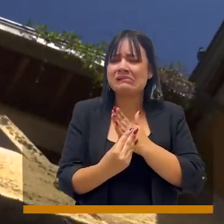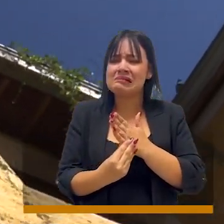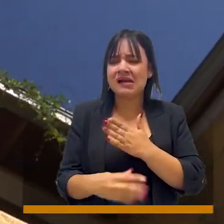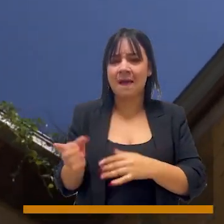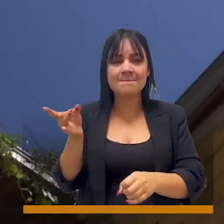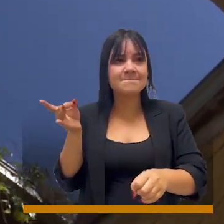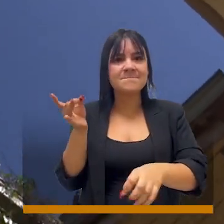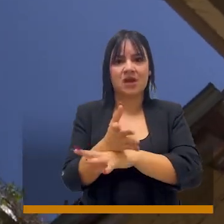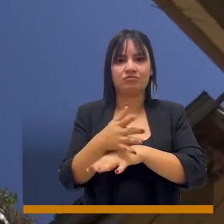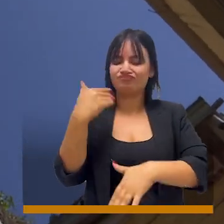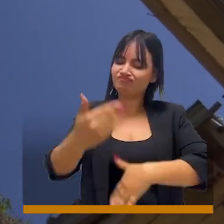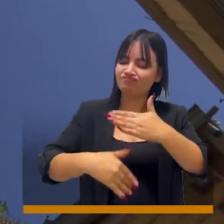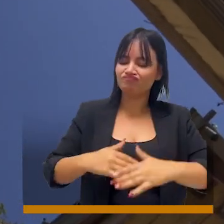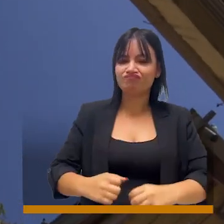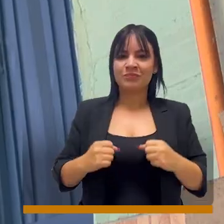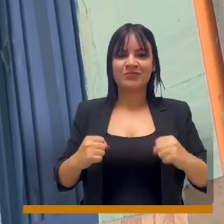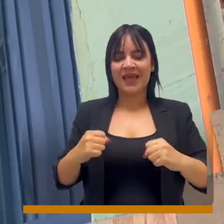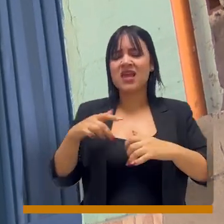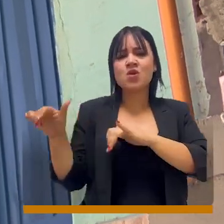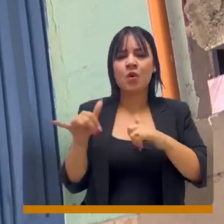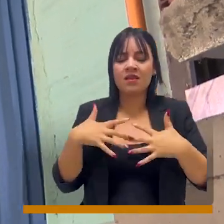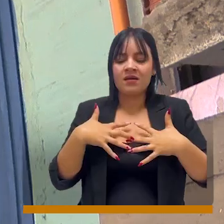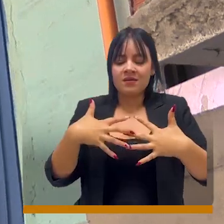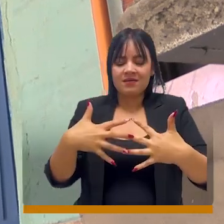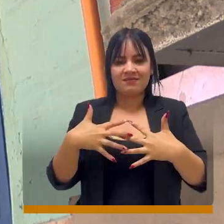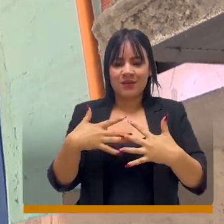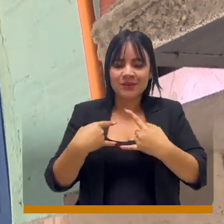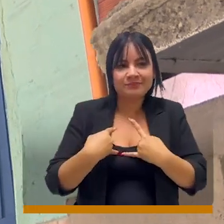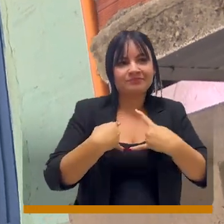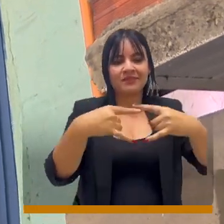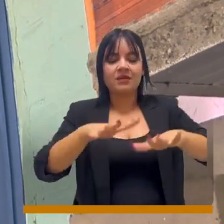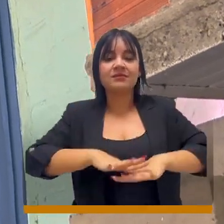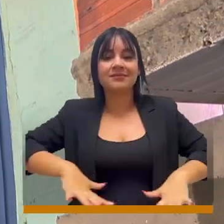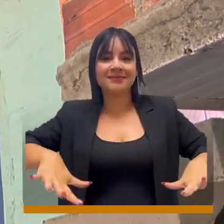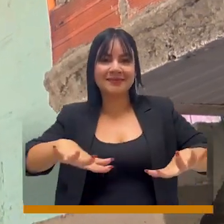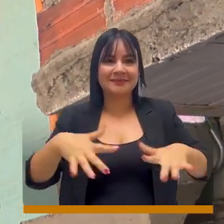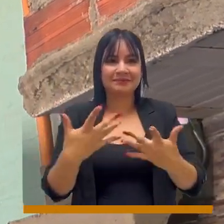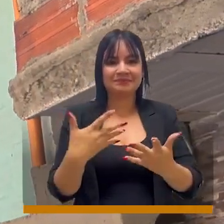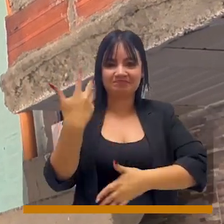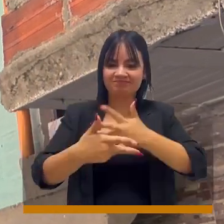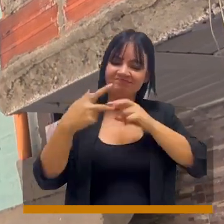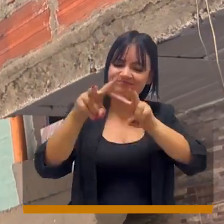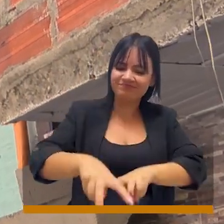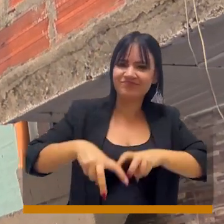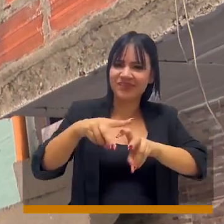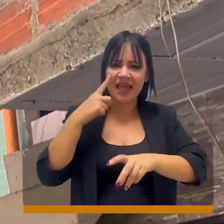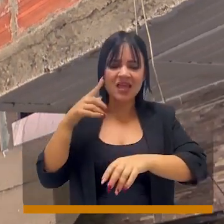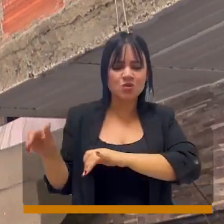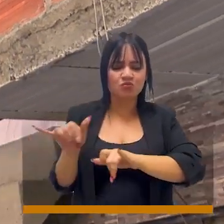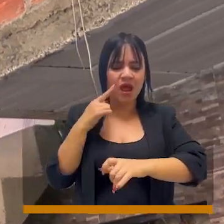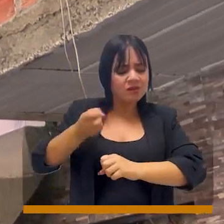desde acá este espacio funja como un pulmón que nos permita oxigenar la tierra para hacerla fértil y sembrar